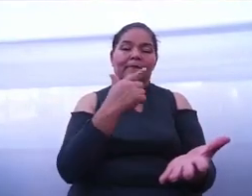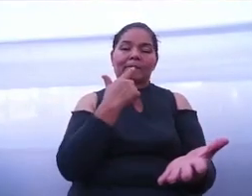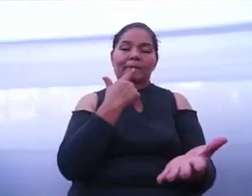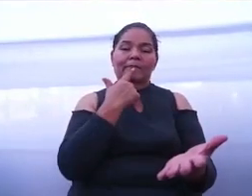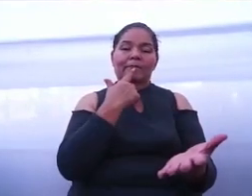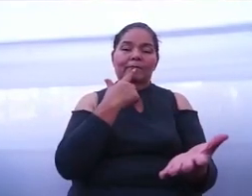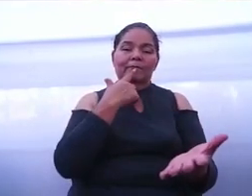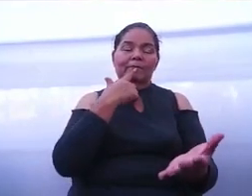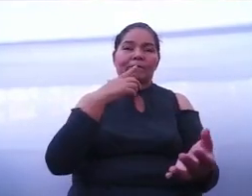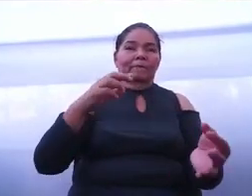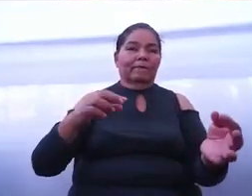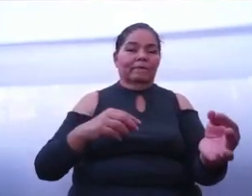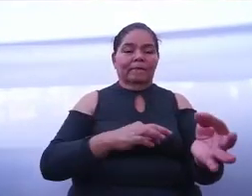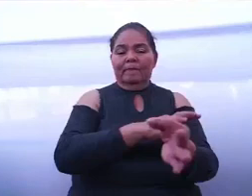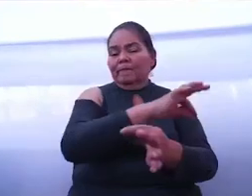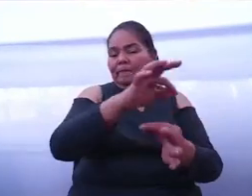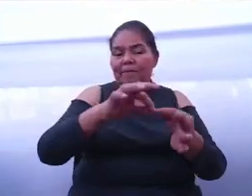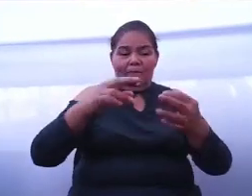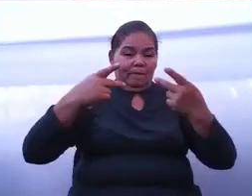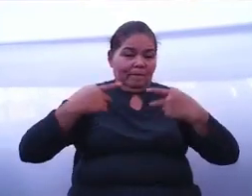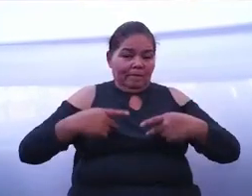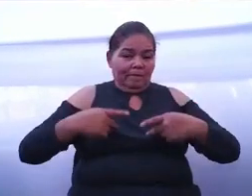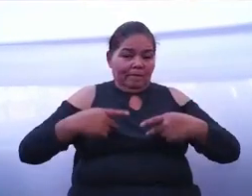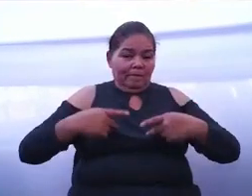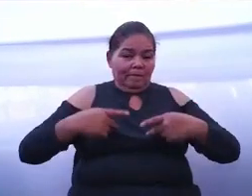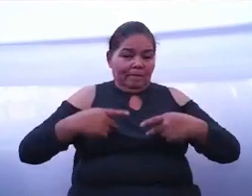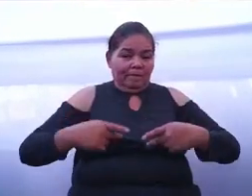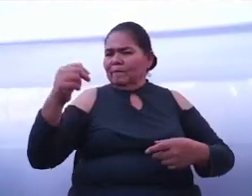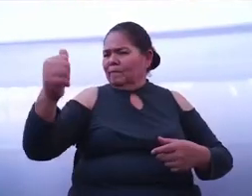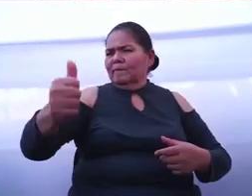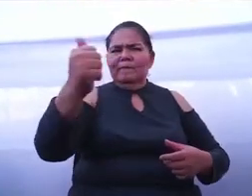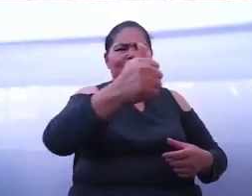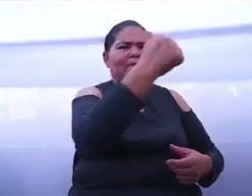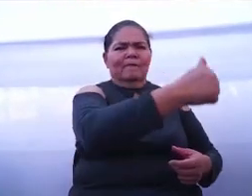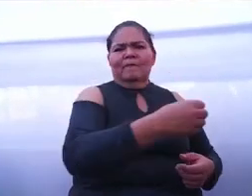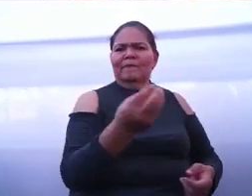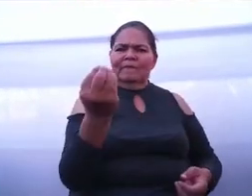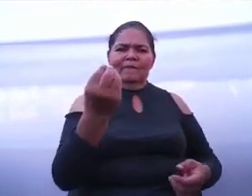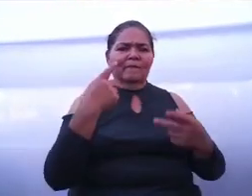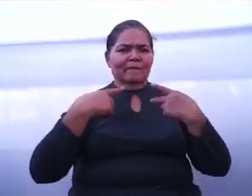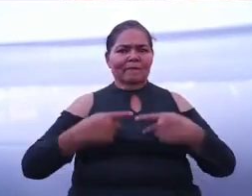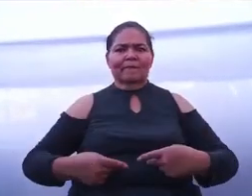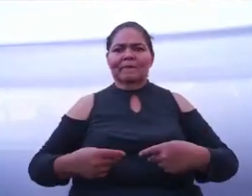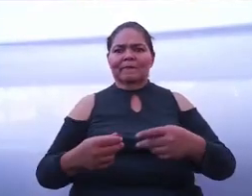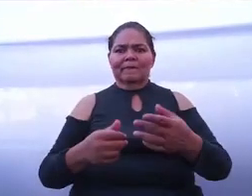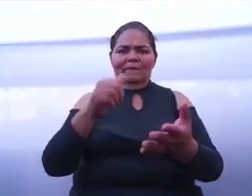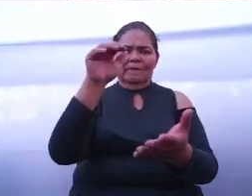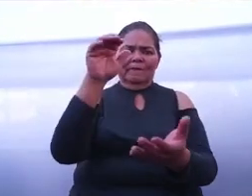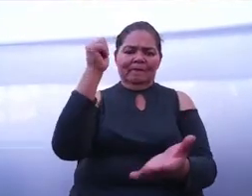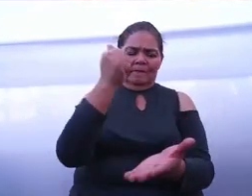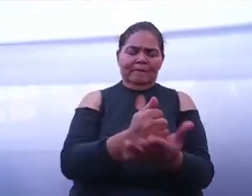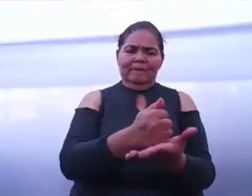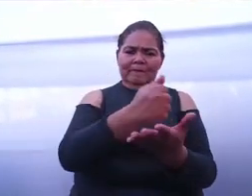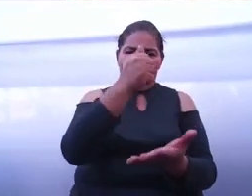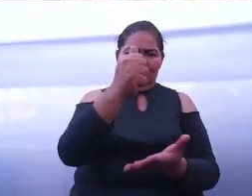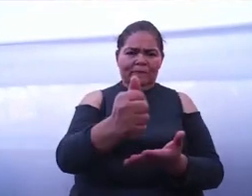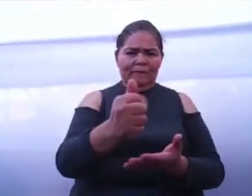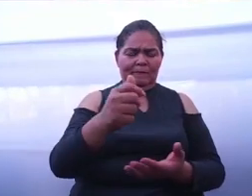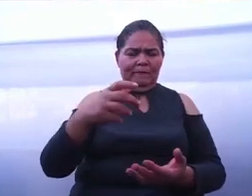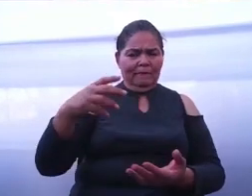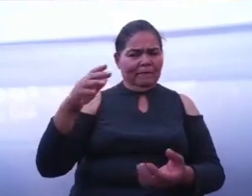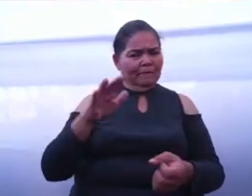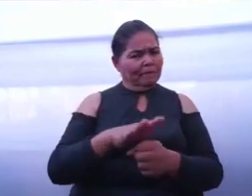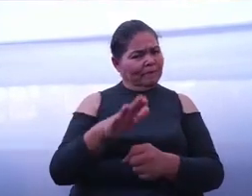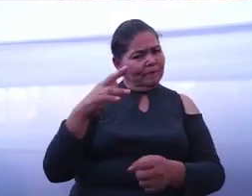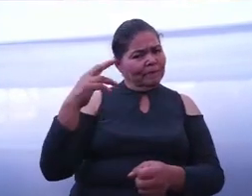porque la gente votó por nosotros con una sola idea, tener